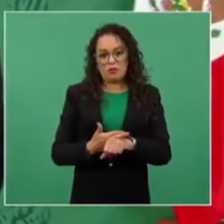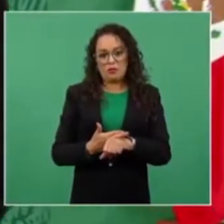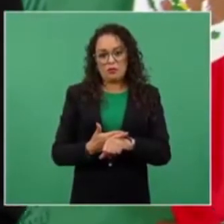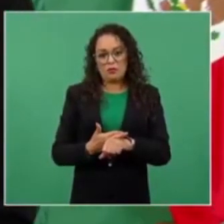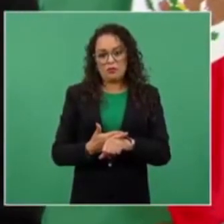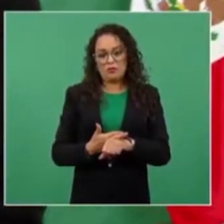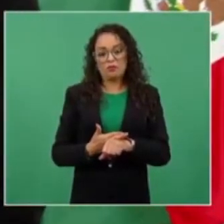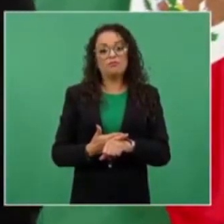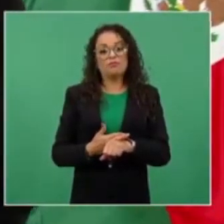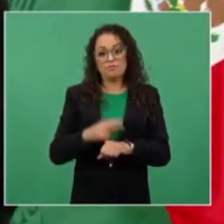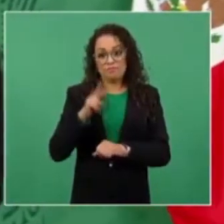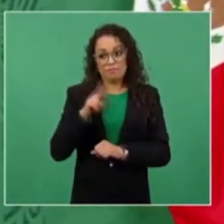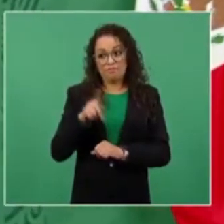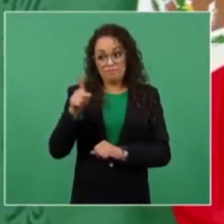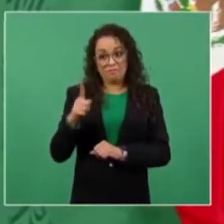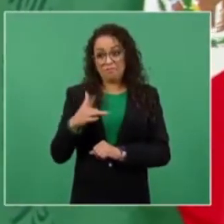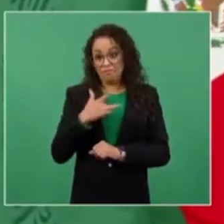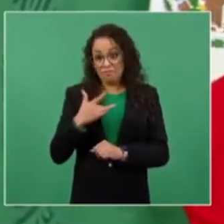confiable.